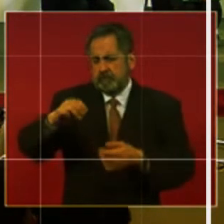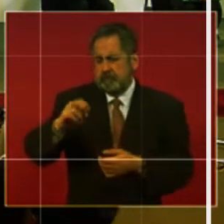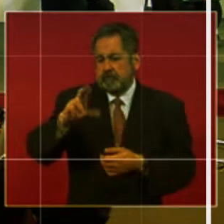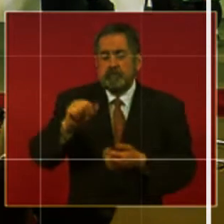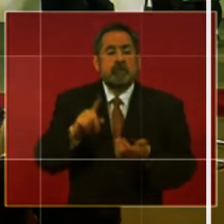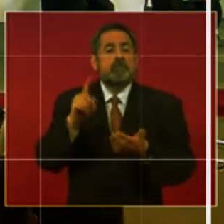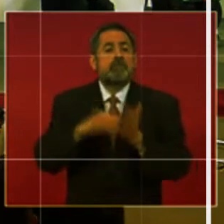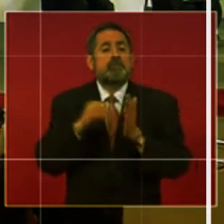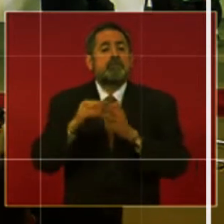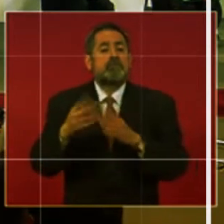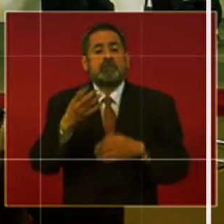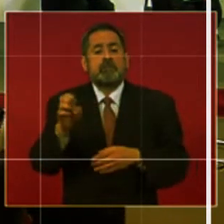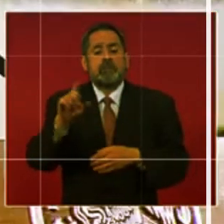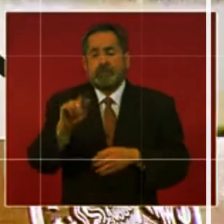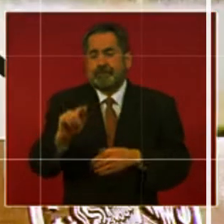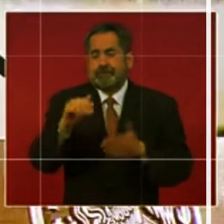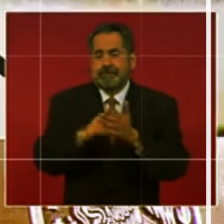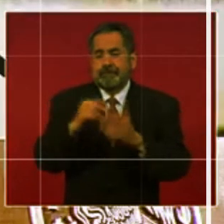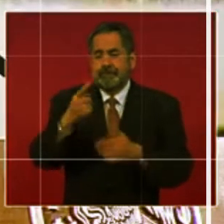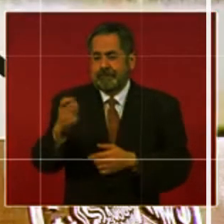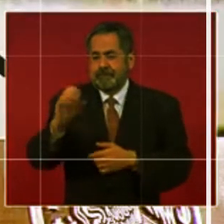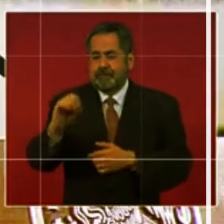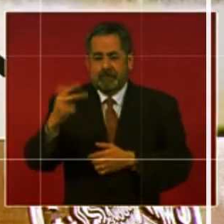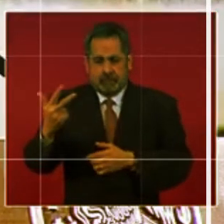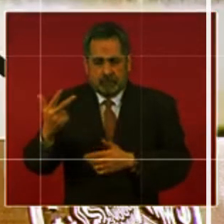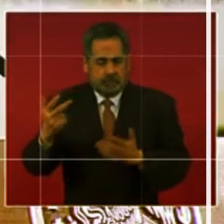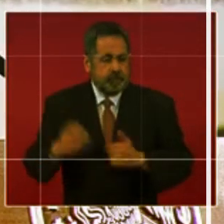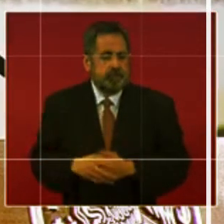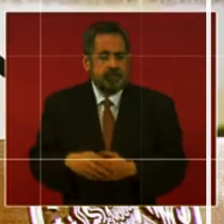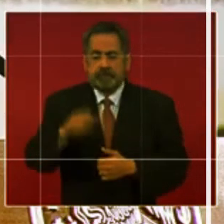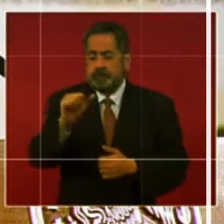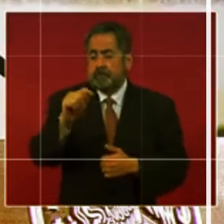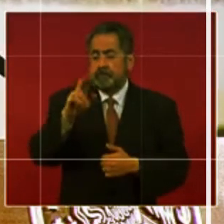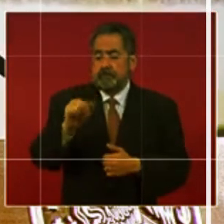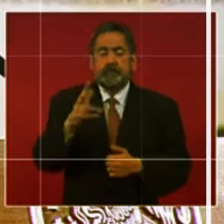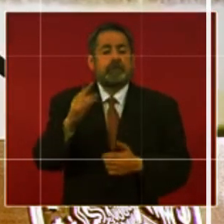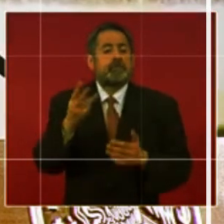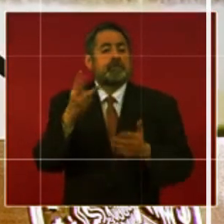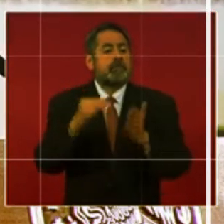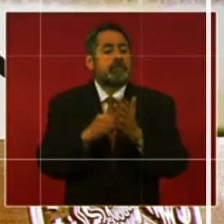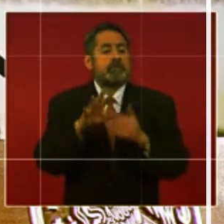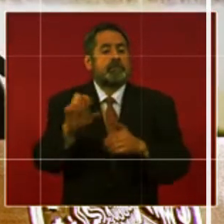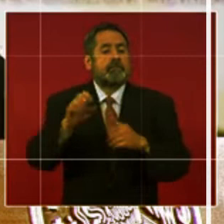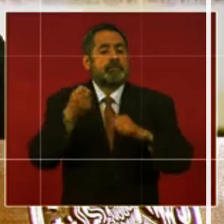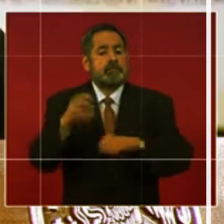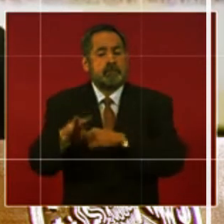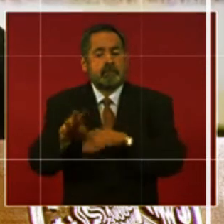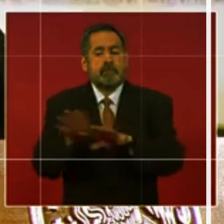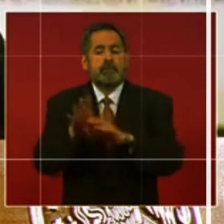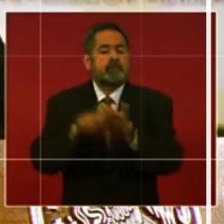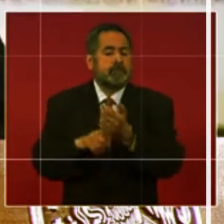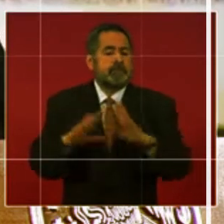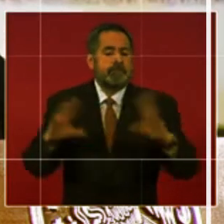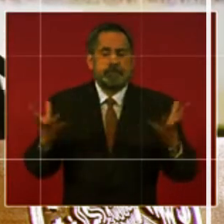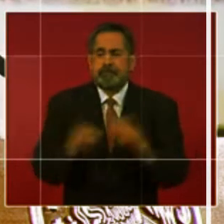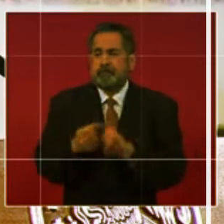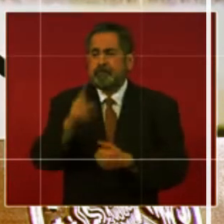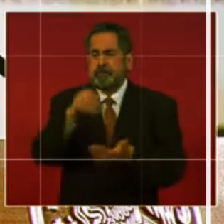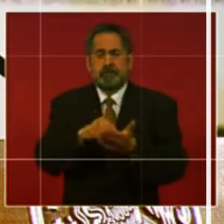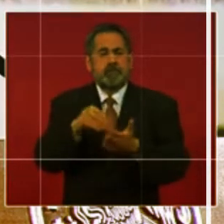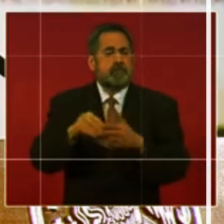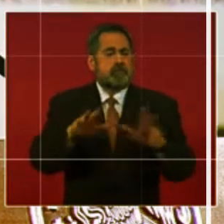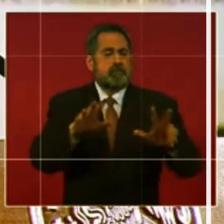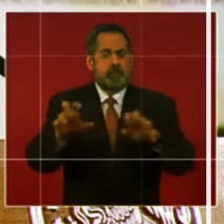797 mil 108, AstraZeneca 53 mil 519, dando un total de 1 millón